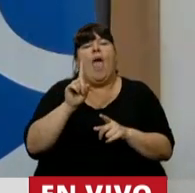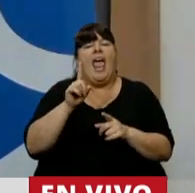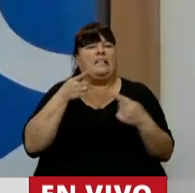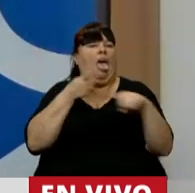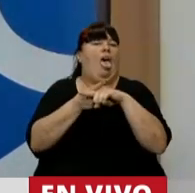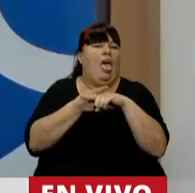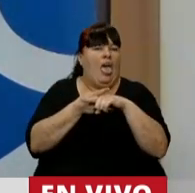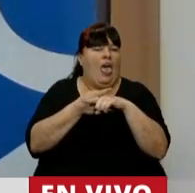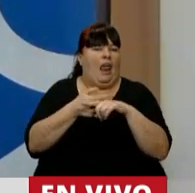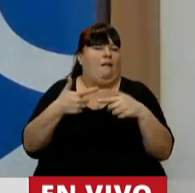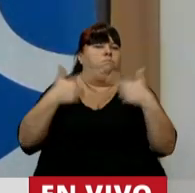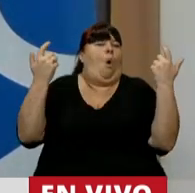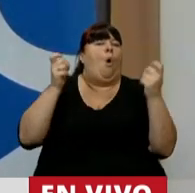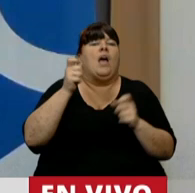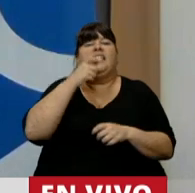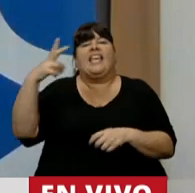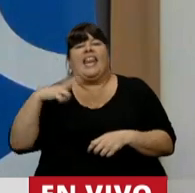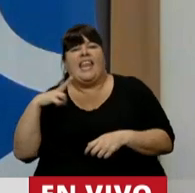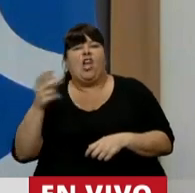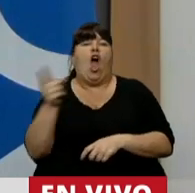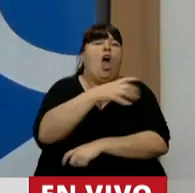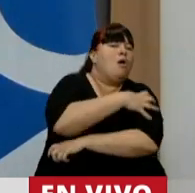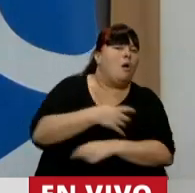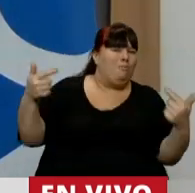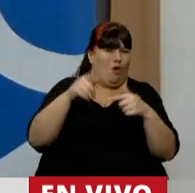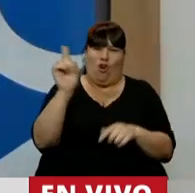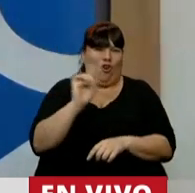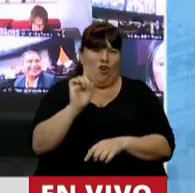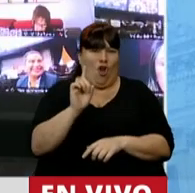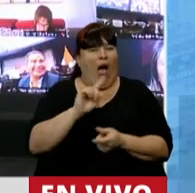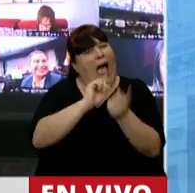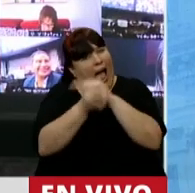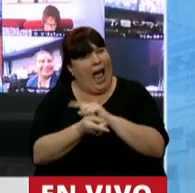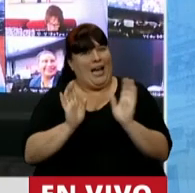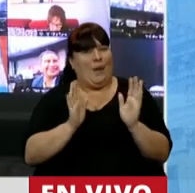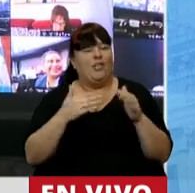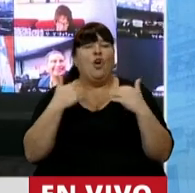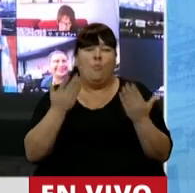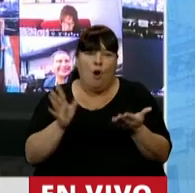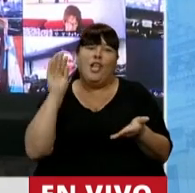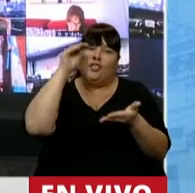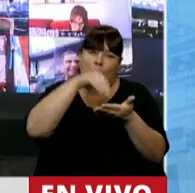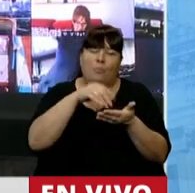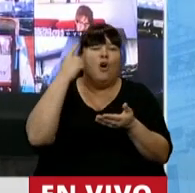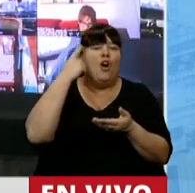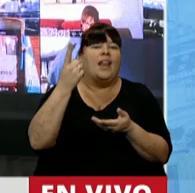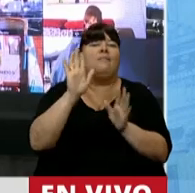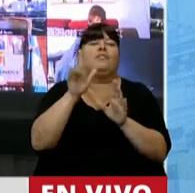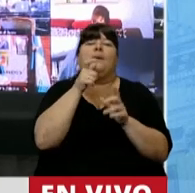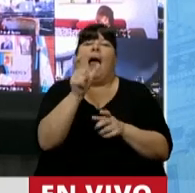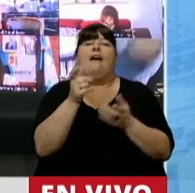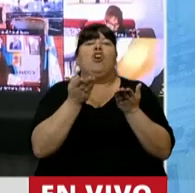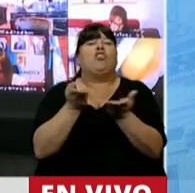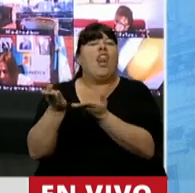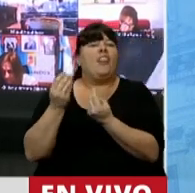confrontación entre los que más tienen y los que menos tienen. Es al contrario y por eso le hemos incluido el sentido de solidario